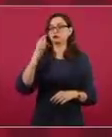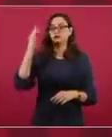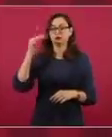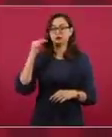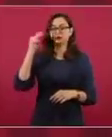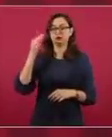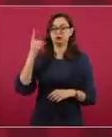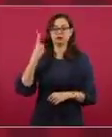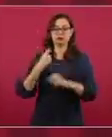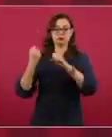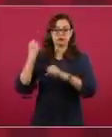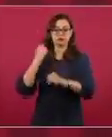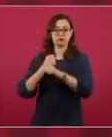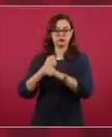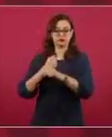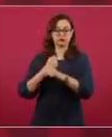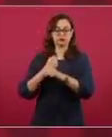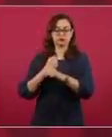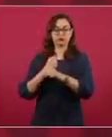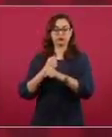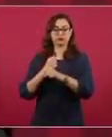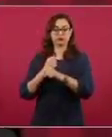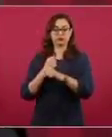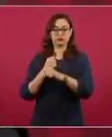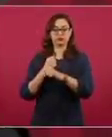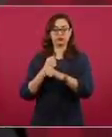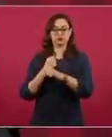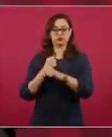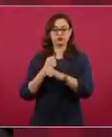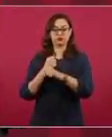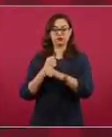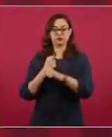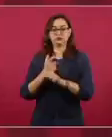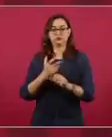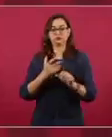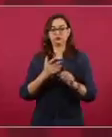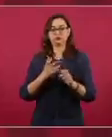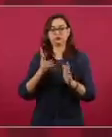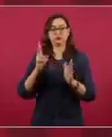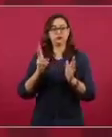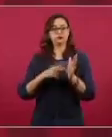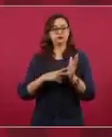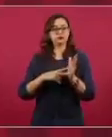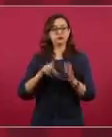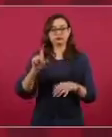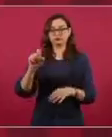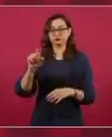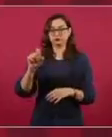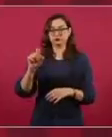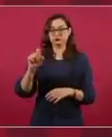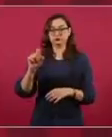del 2020,